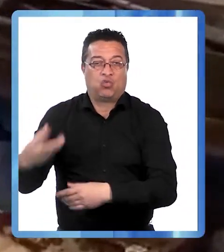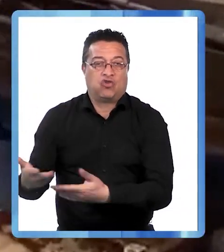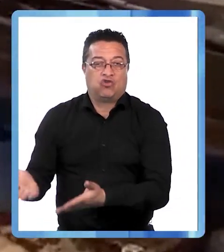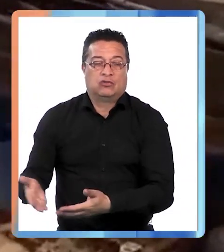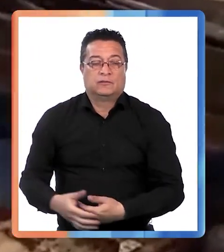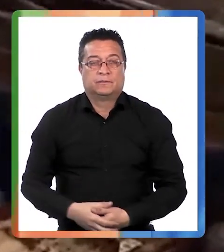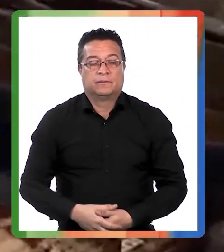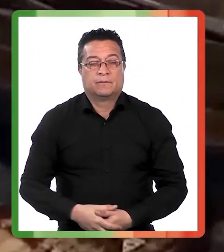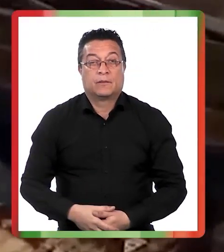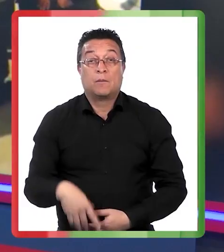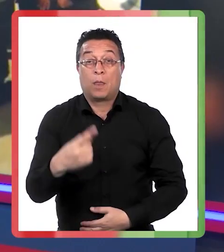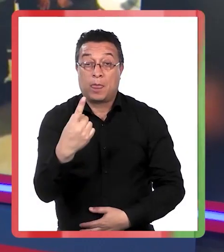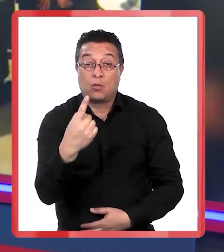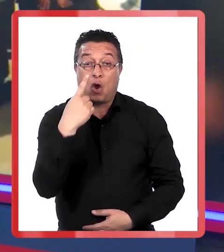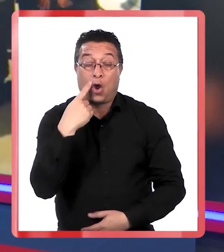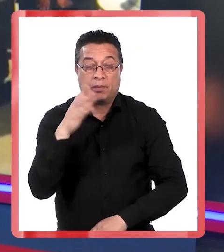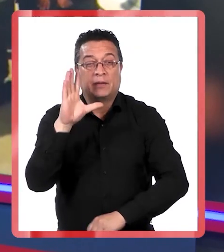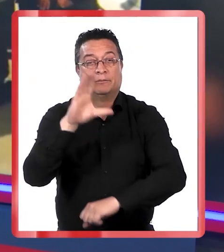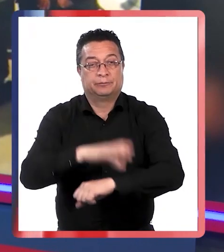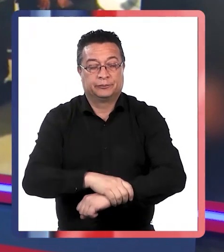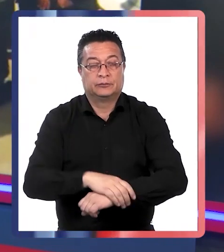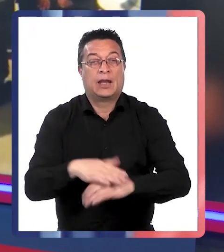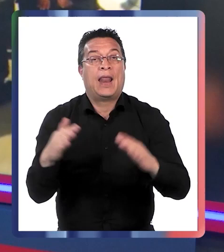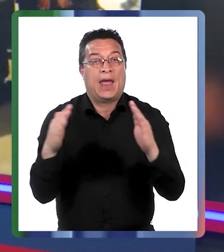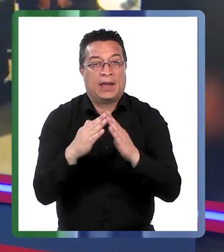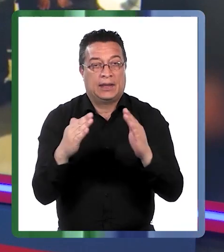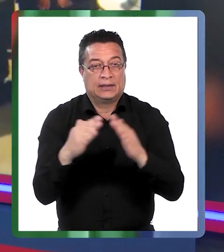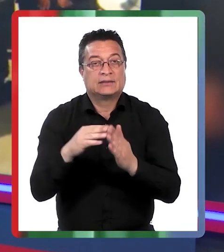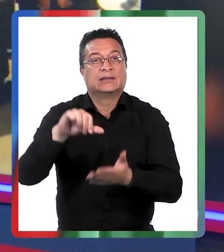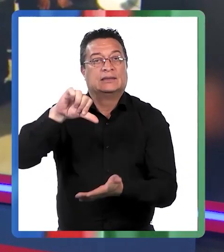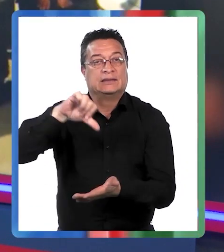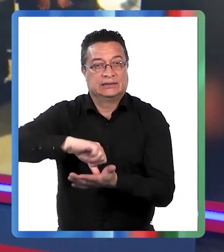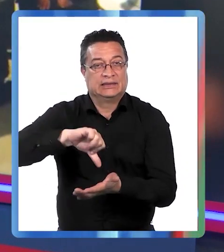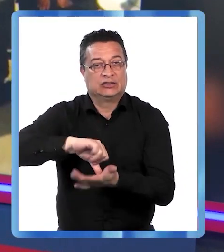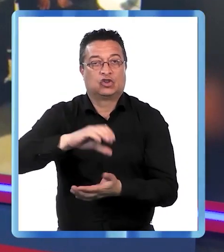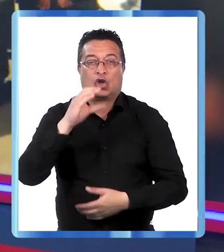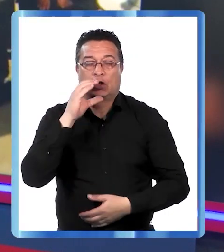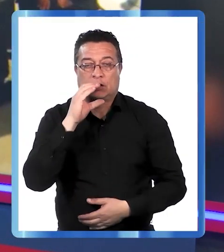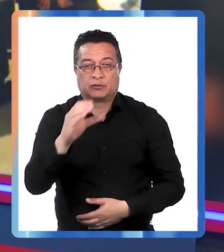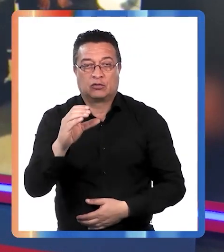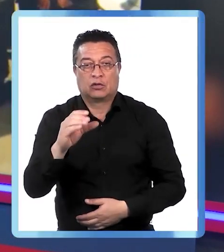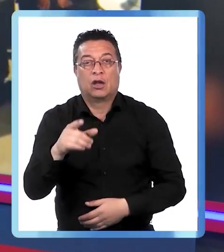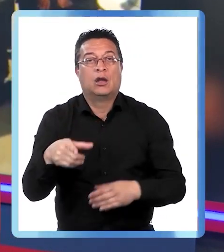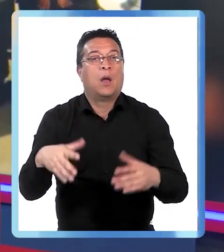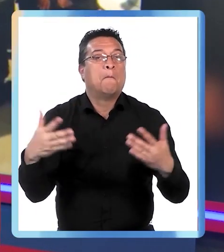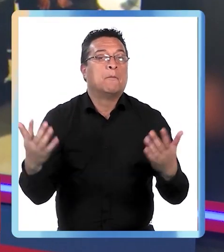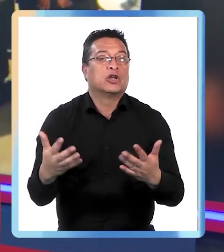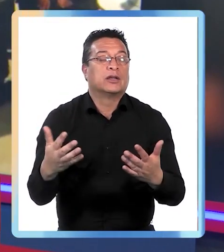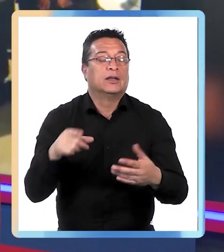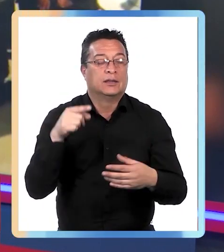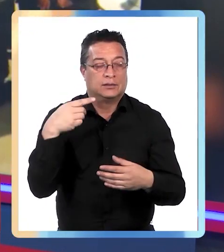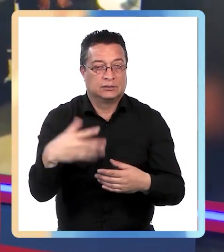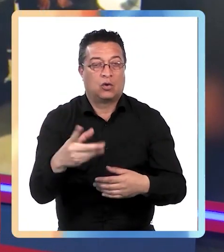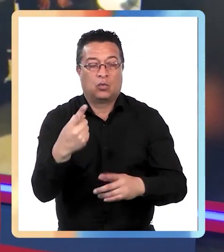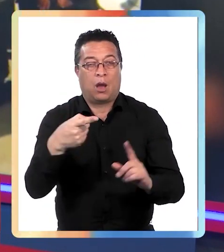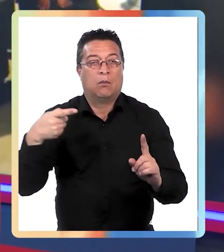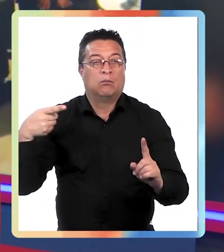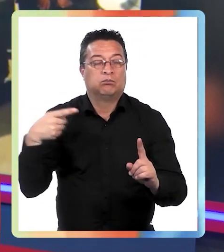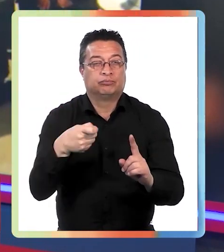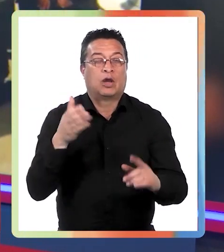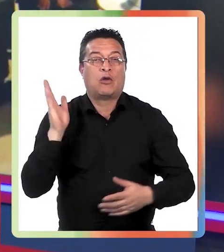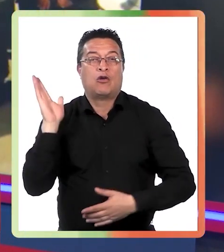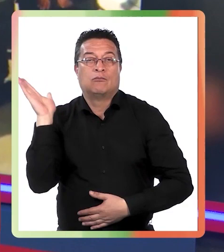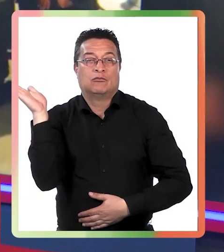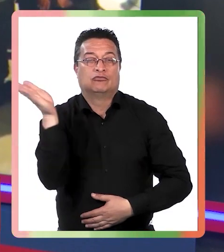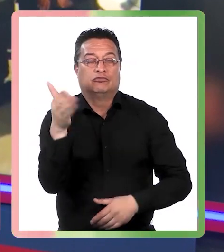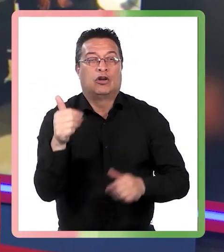correspondientes un hombre fue detenido en su domicilio en pleno centro de Concepción esto se dio luego de que le disparara